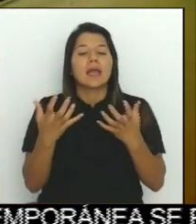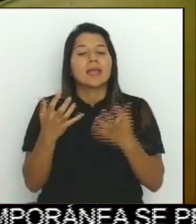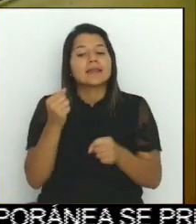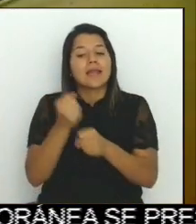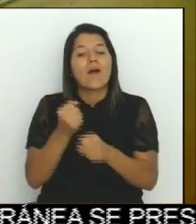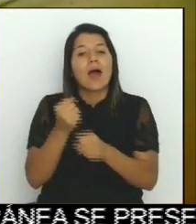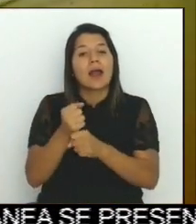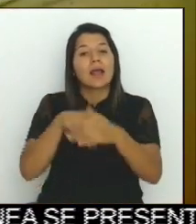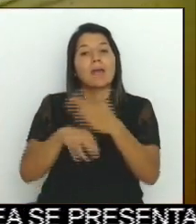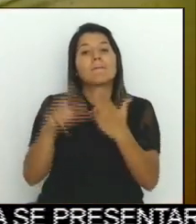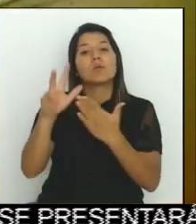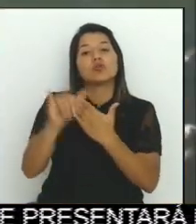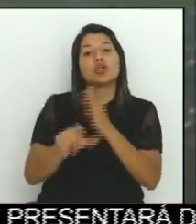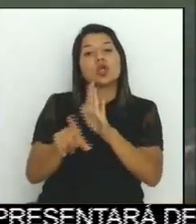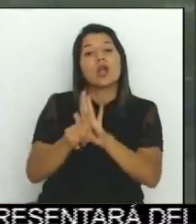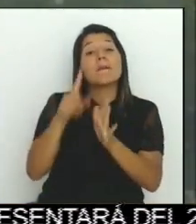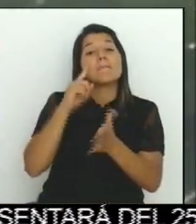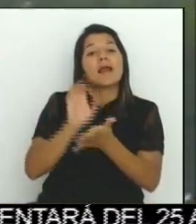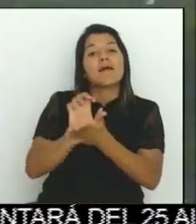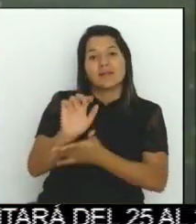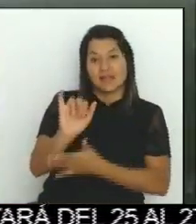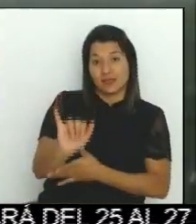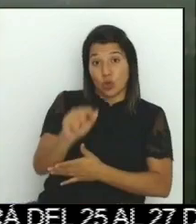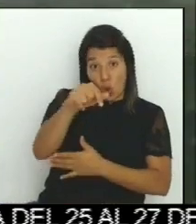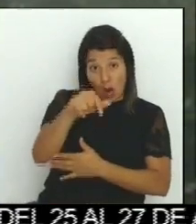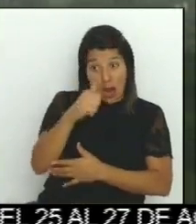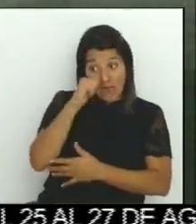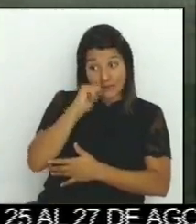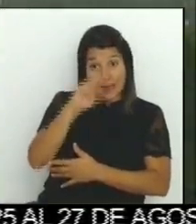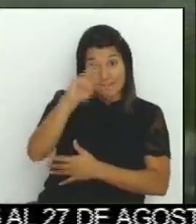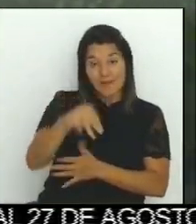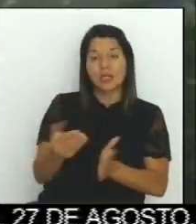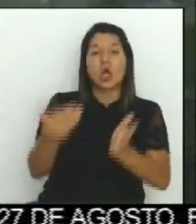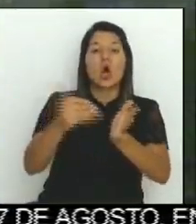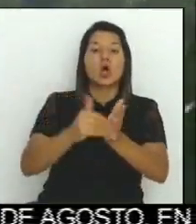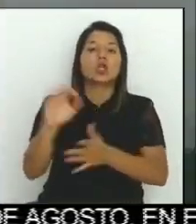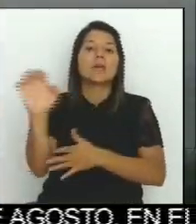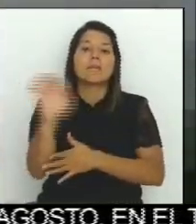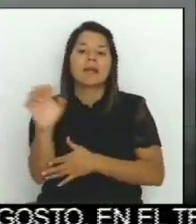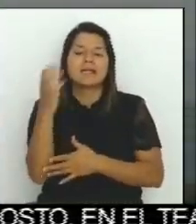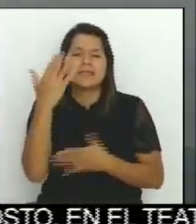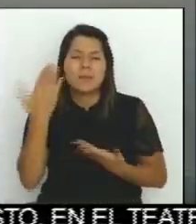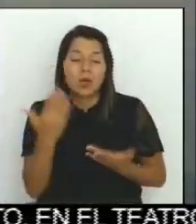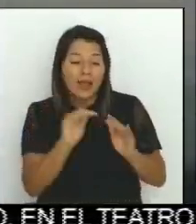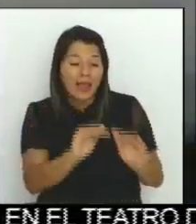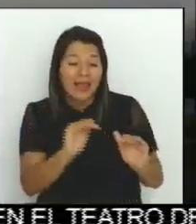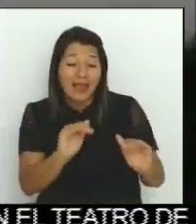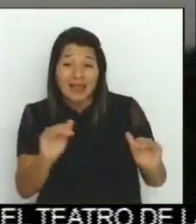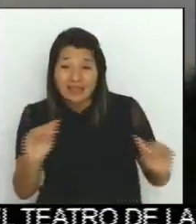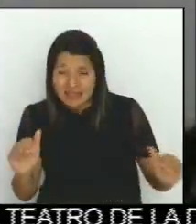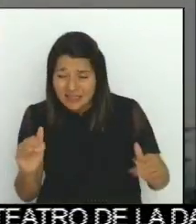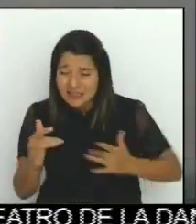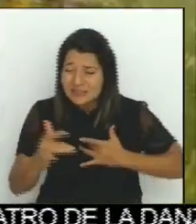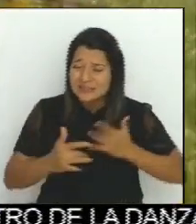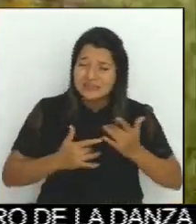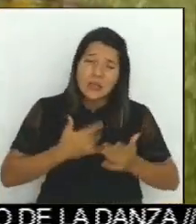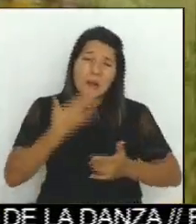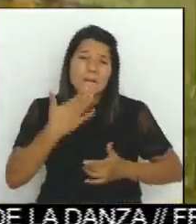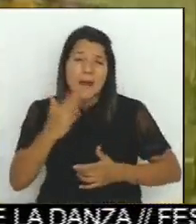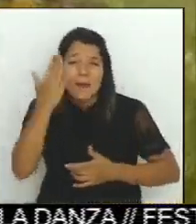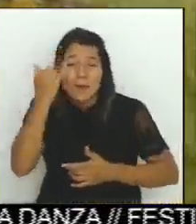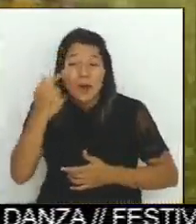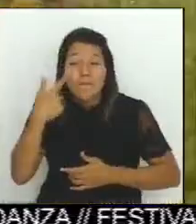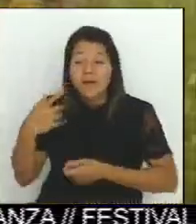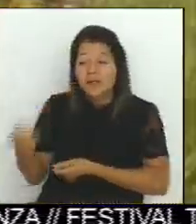Este martes se presentó una nueva emergencia por intoxicación de menores de edad por una aparente fumigación, esta vez en el